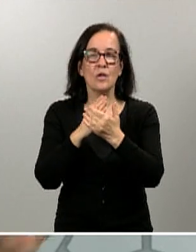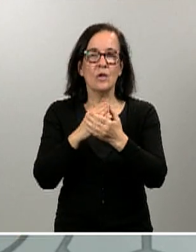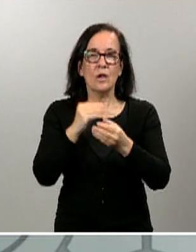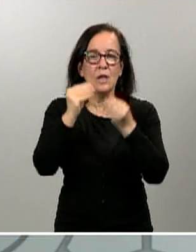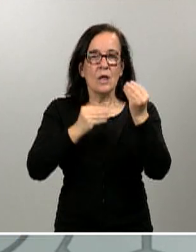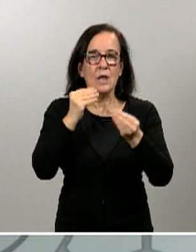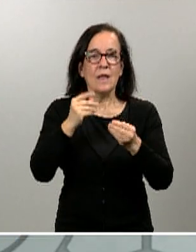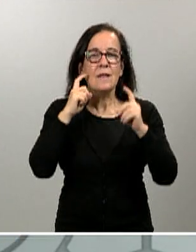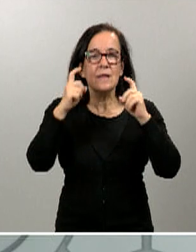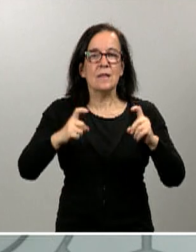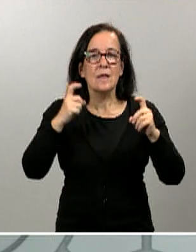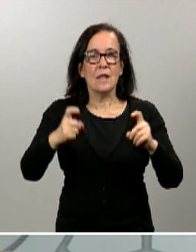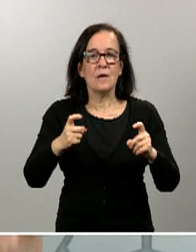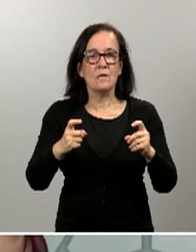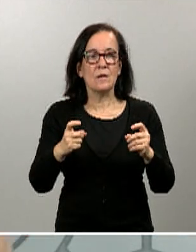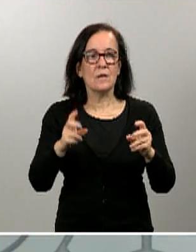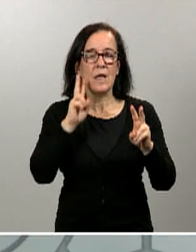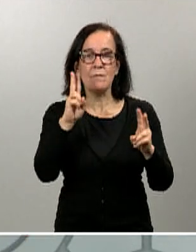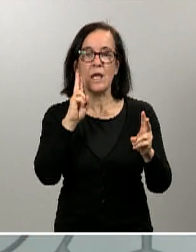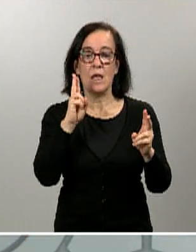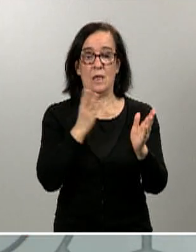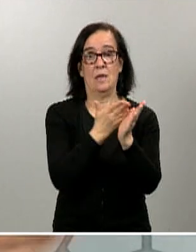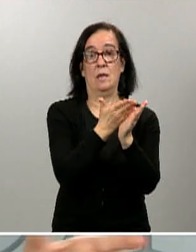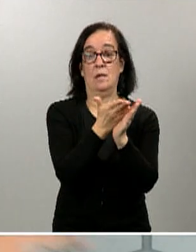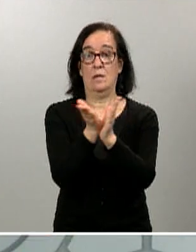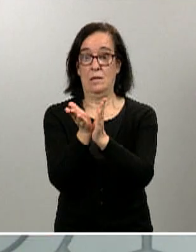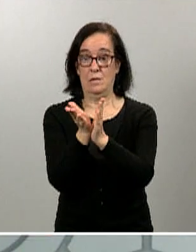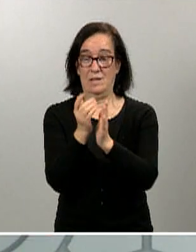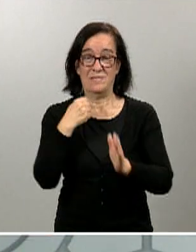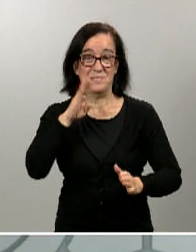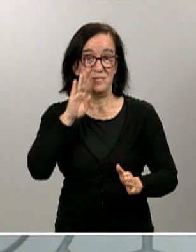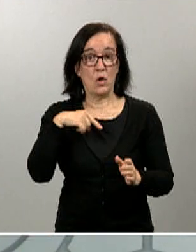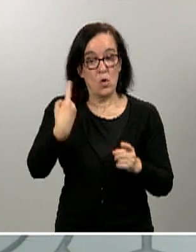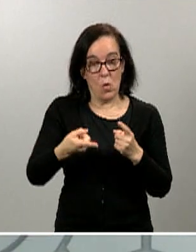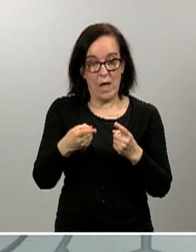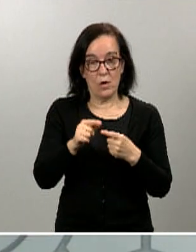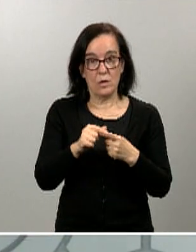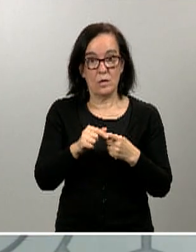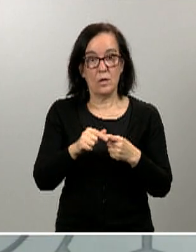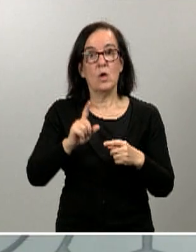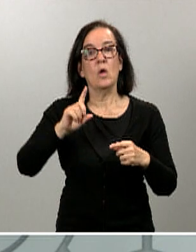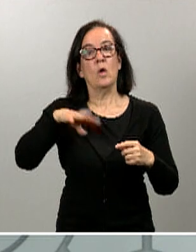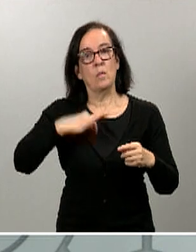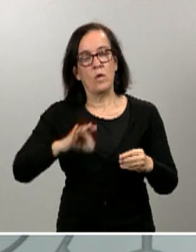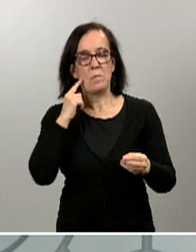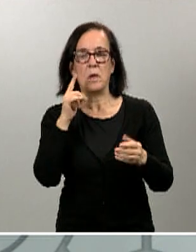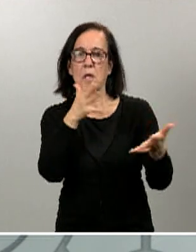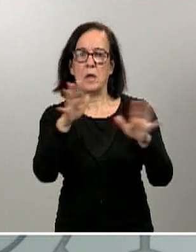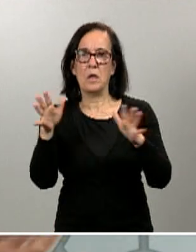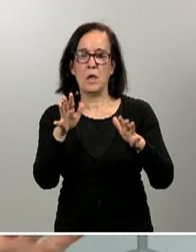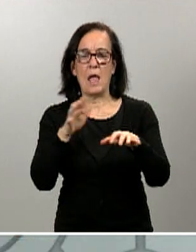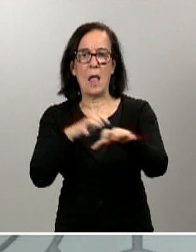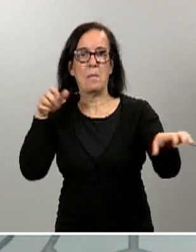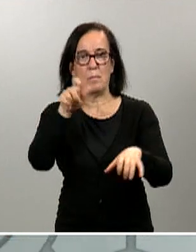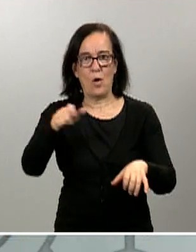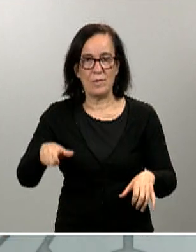ver una muestra representativa, como decía antes, con la cual luego podamos estimar lo que pasa en la población de las